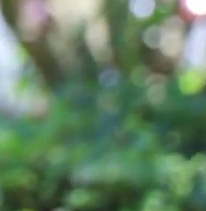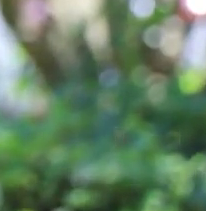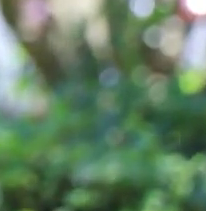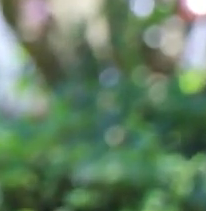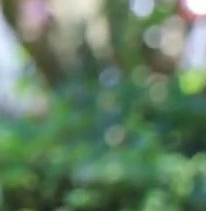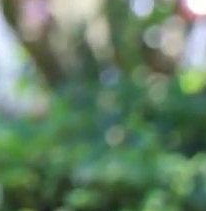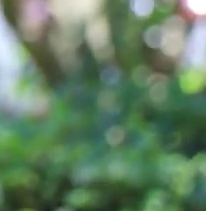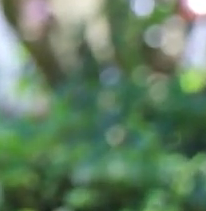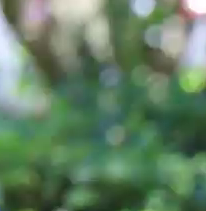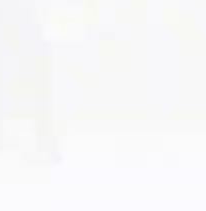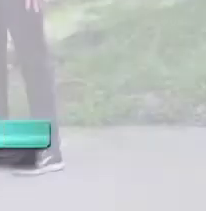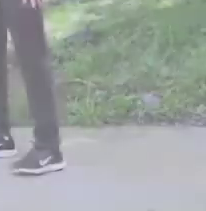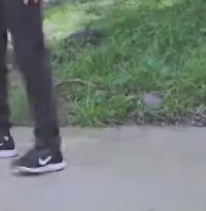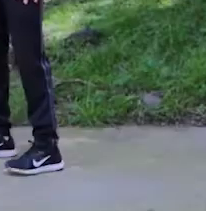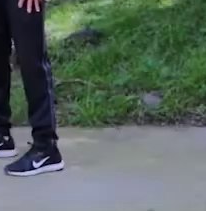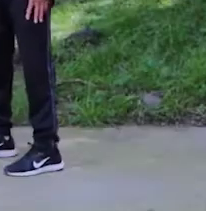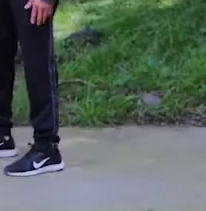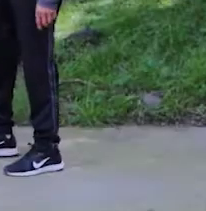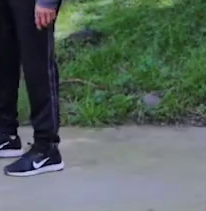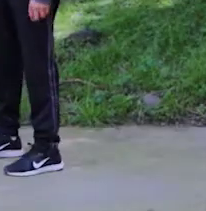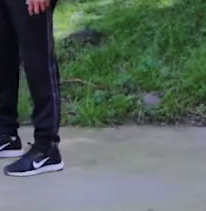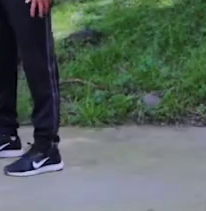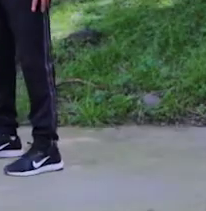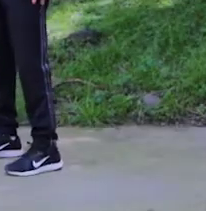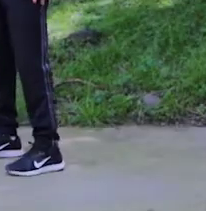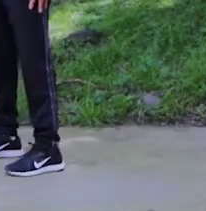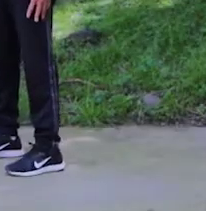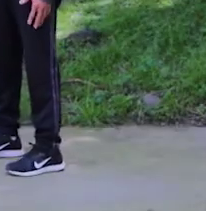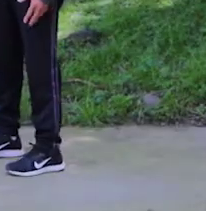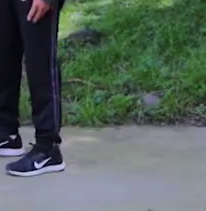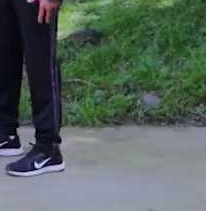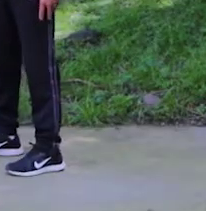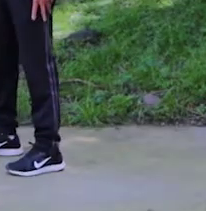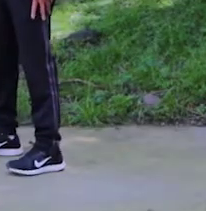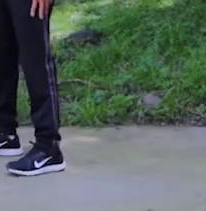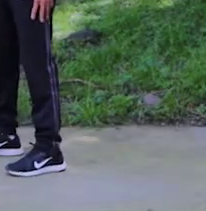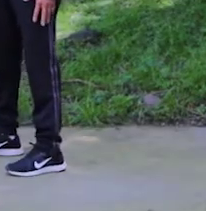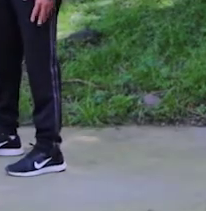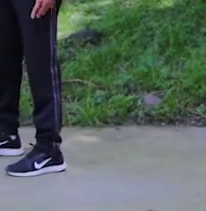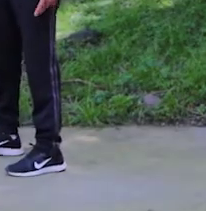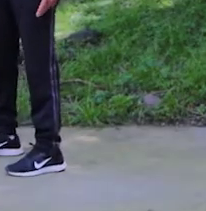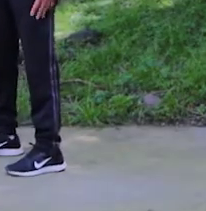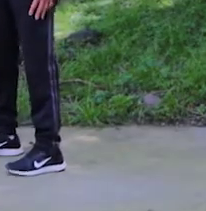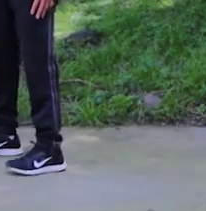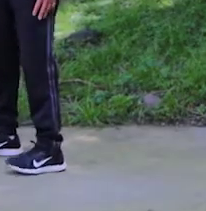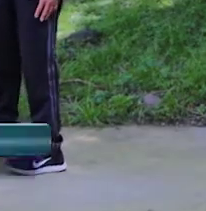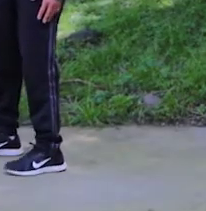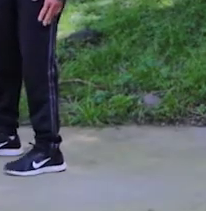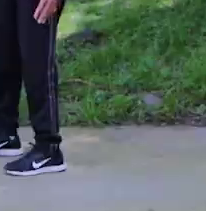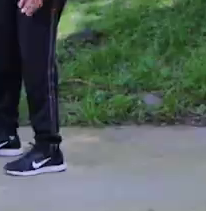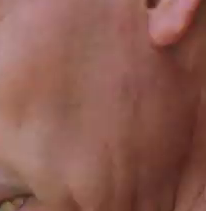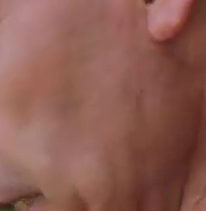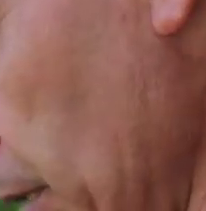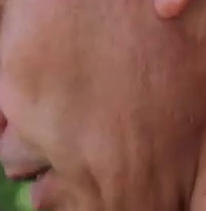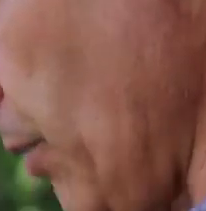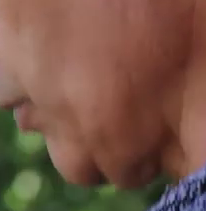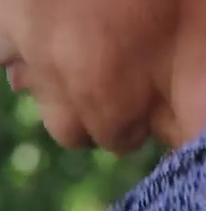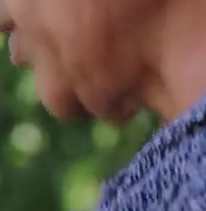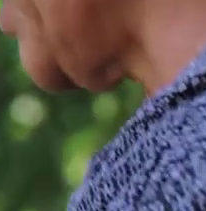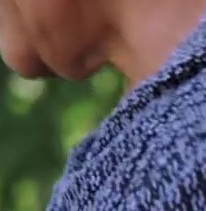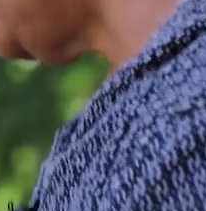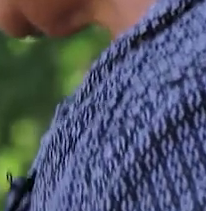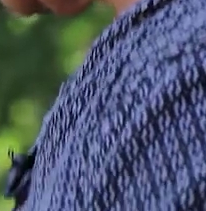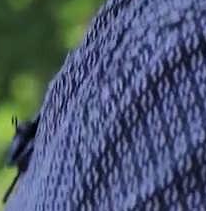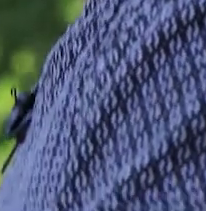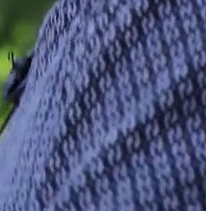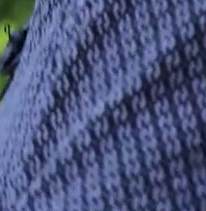Otra. Ok, Irving. Nos vamos a parar. Abrimos nuestro compás y vamos lo que vamos a hacer es vamos a